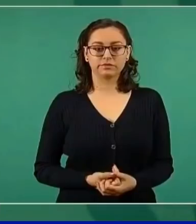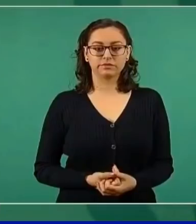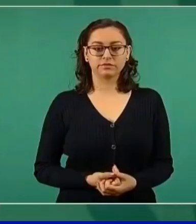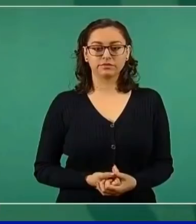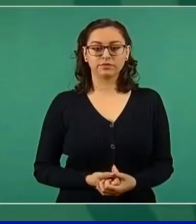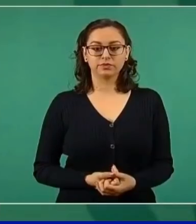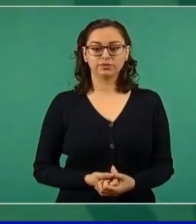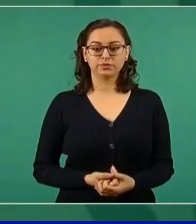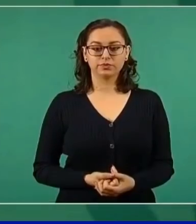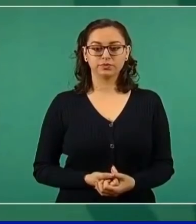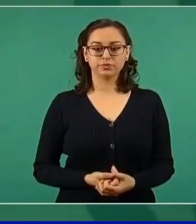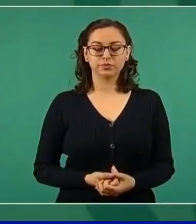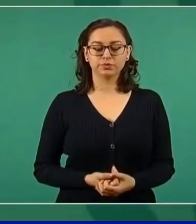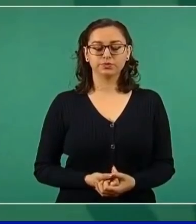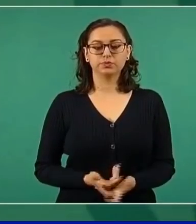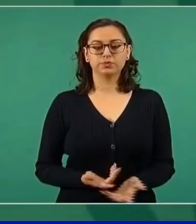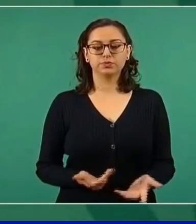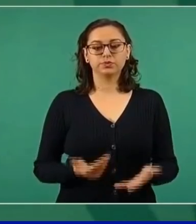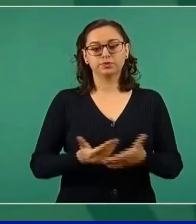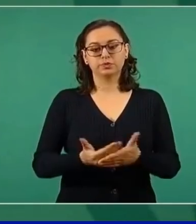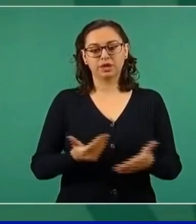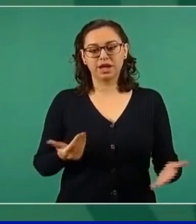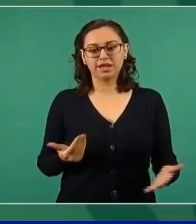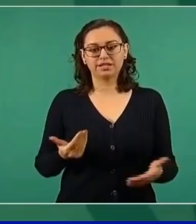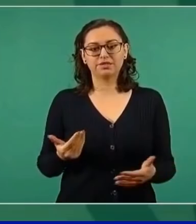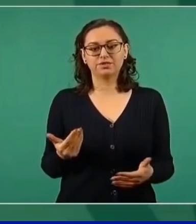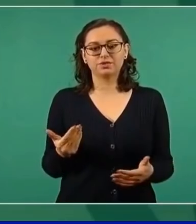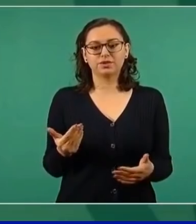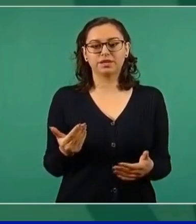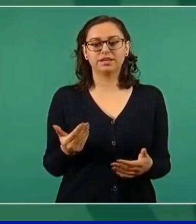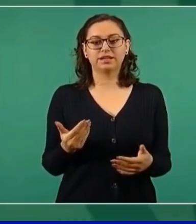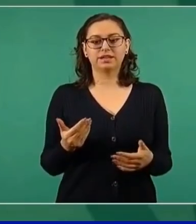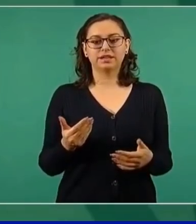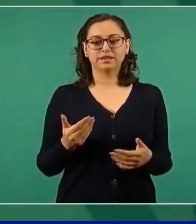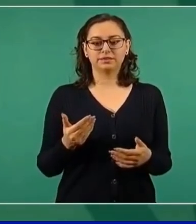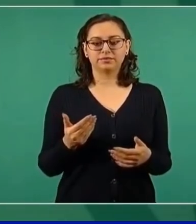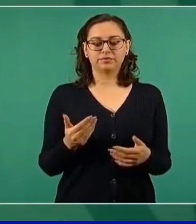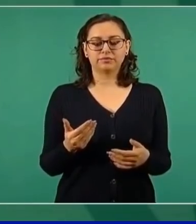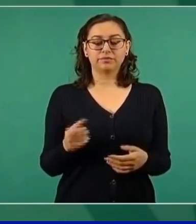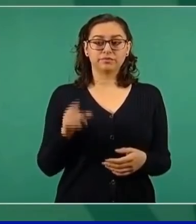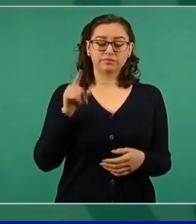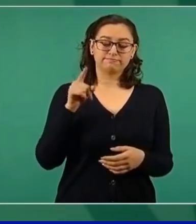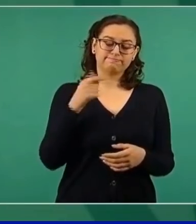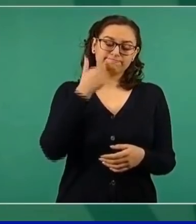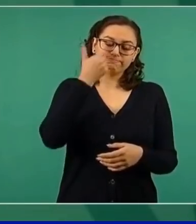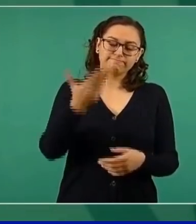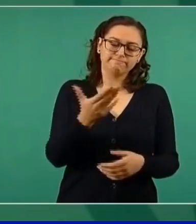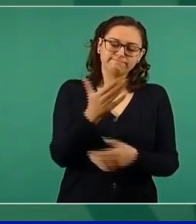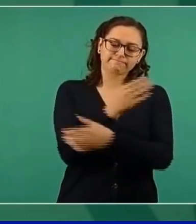abrazo al pueblo de Haití